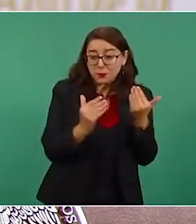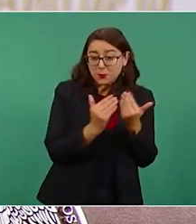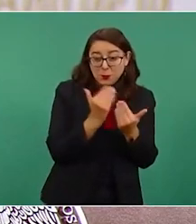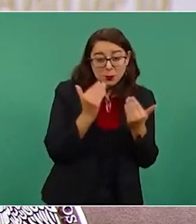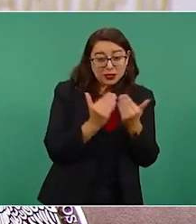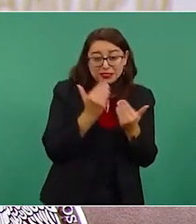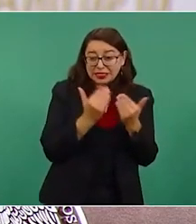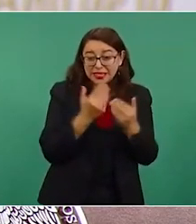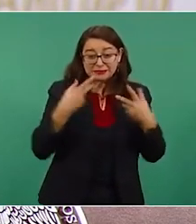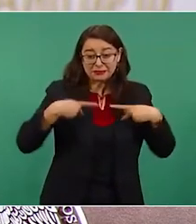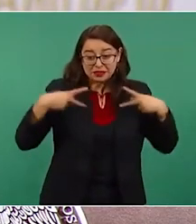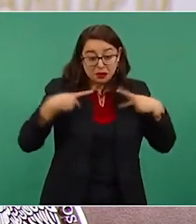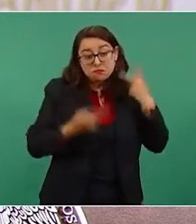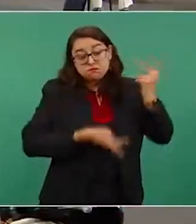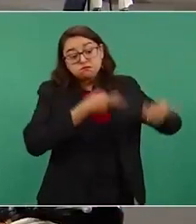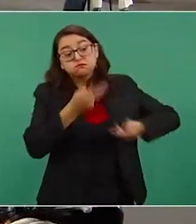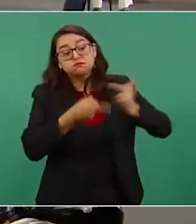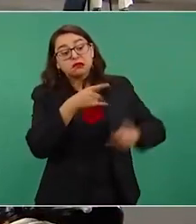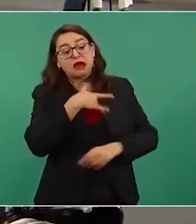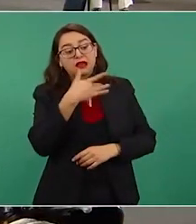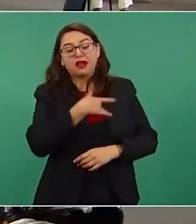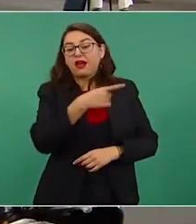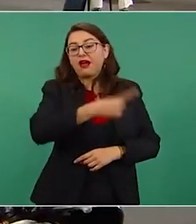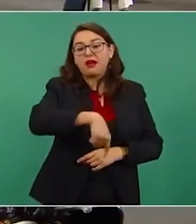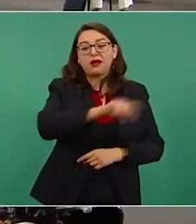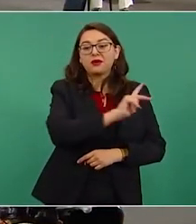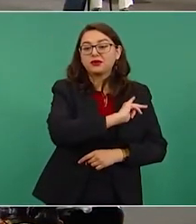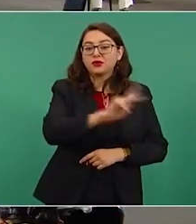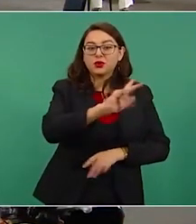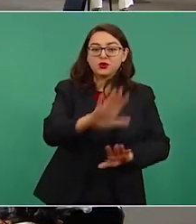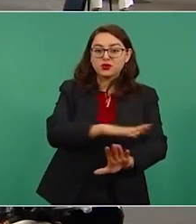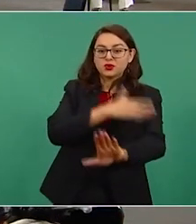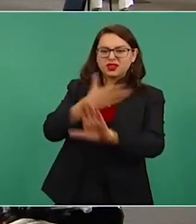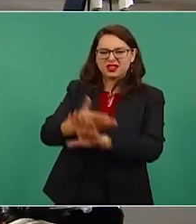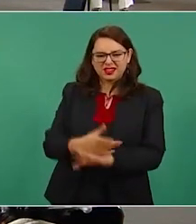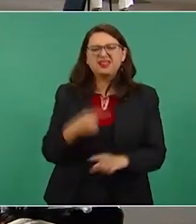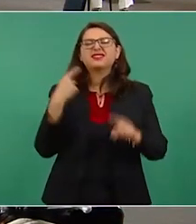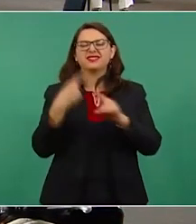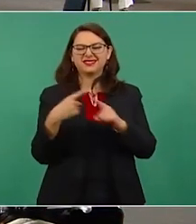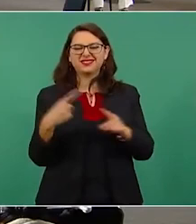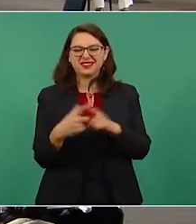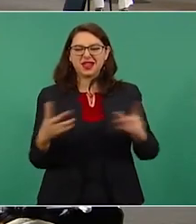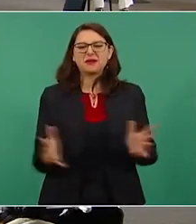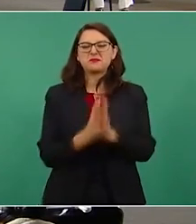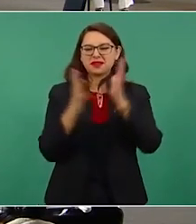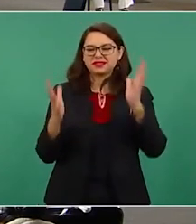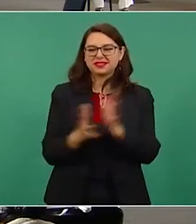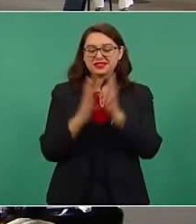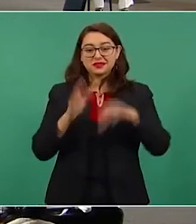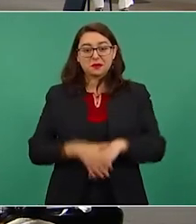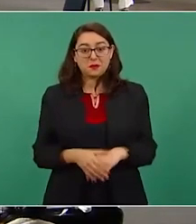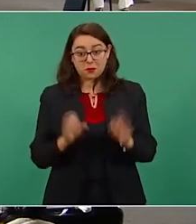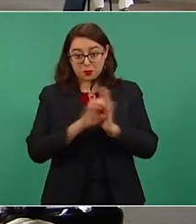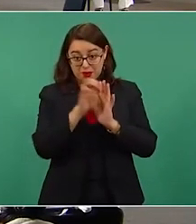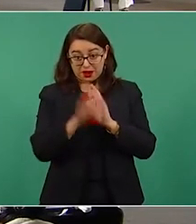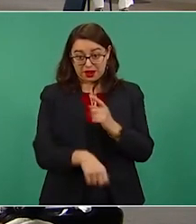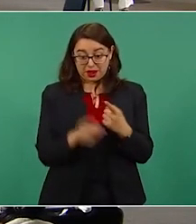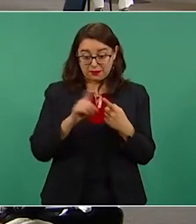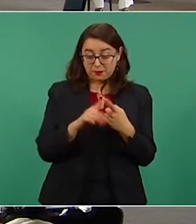presidente Andrés Manuel López Obrador. Aquí vemos a los colaboradores. Por ejemplo, hay gente de Coparmex,